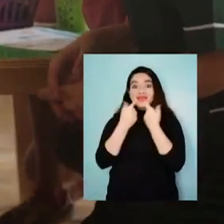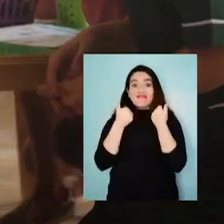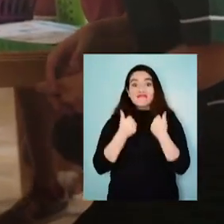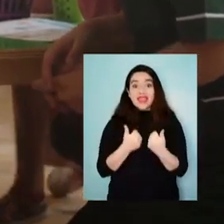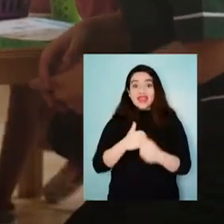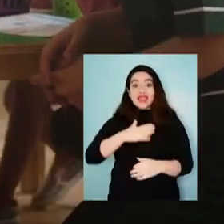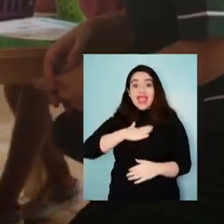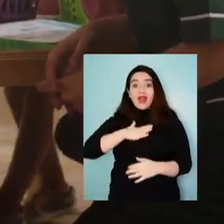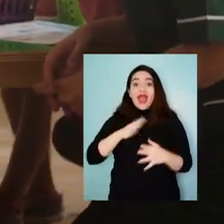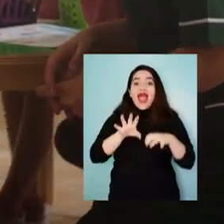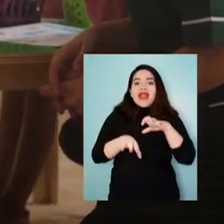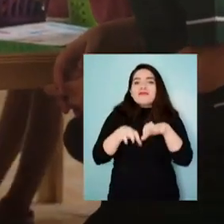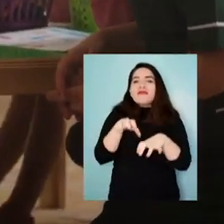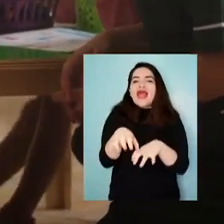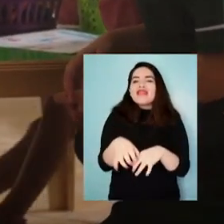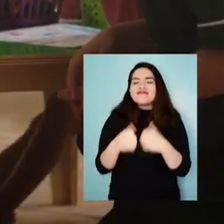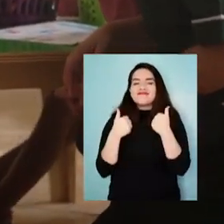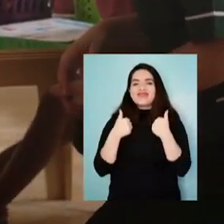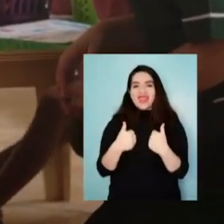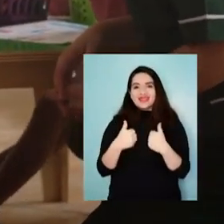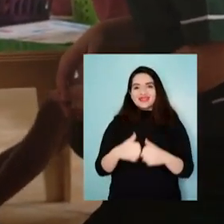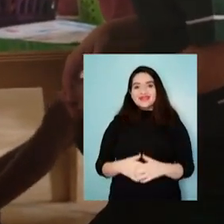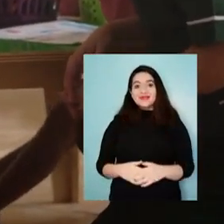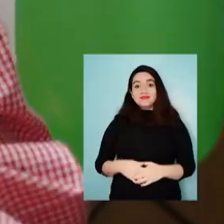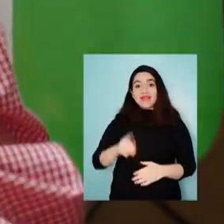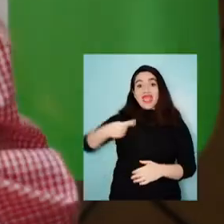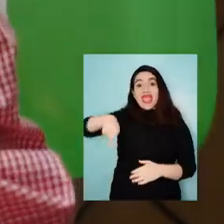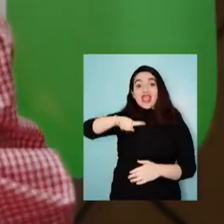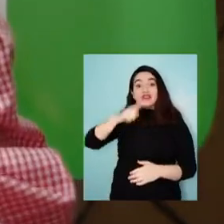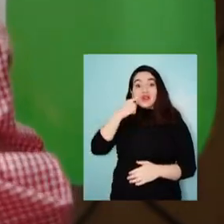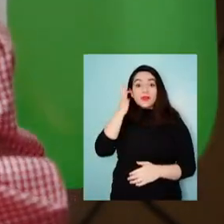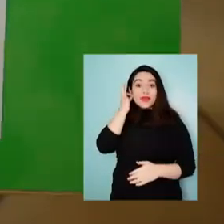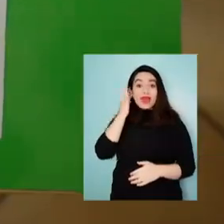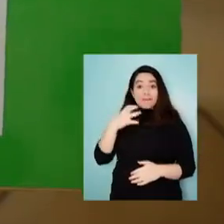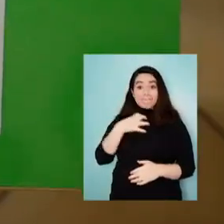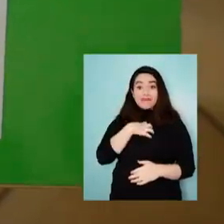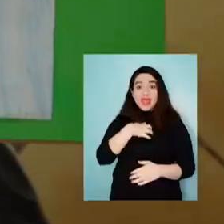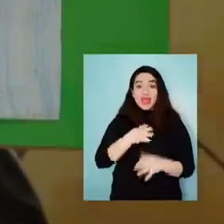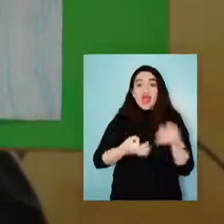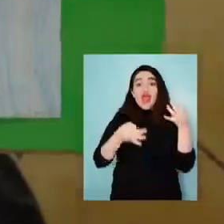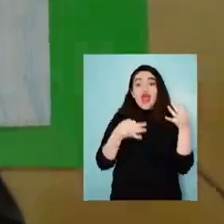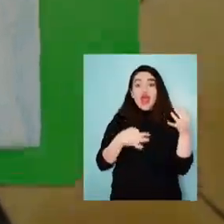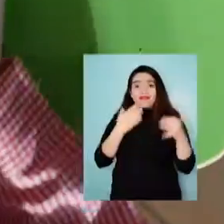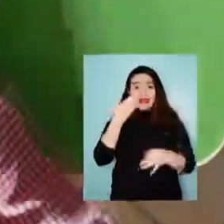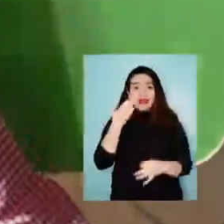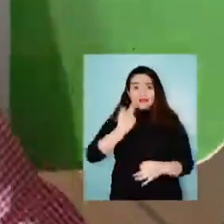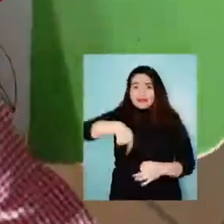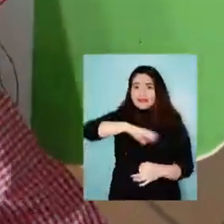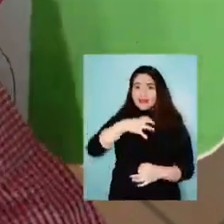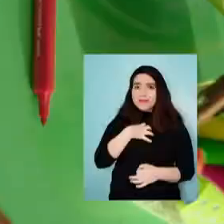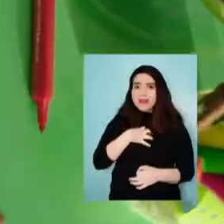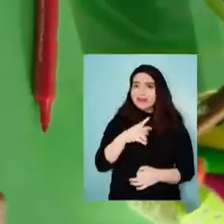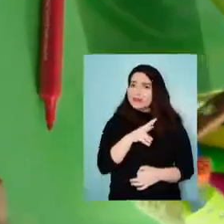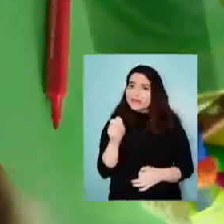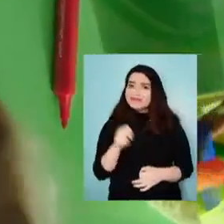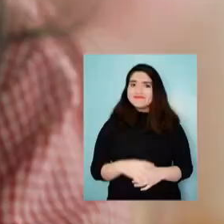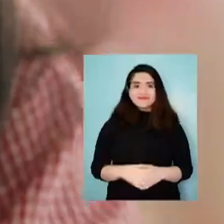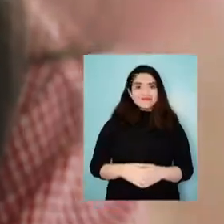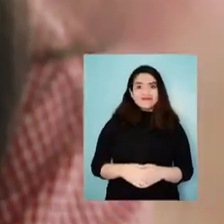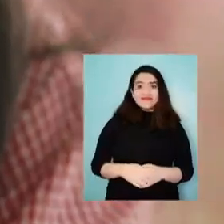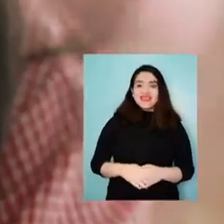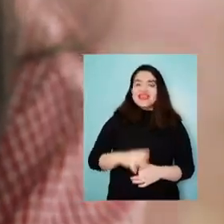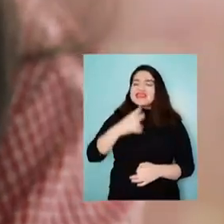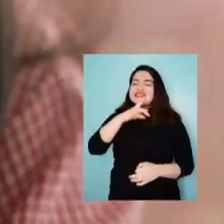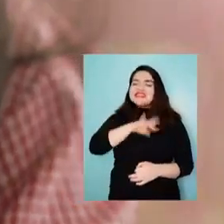ambiente ande bien y quiero que los animales anden bien. Si ellas y ellos no le tienen miedo a una hoja en blanco, menos lo vamos a tener nosotros.